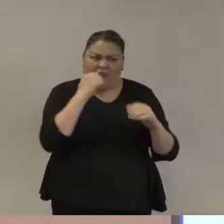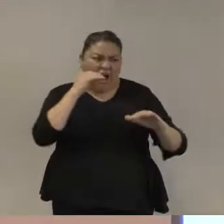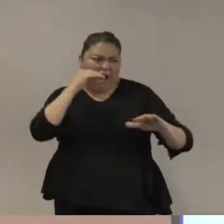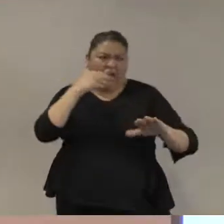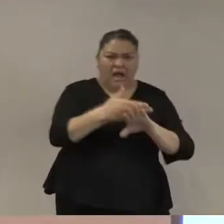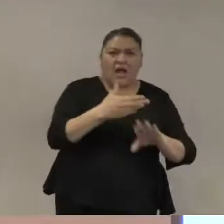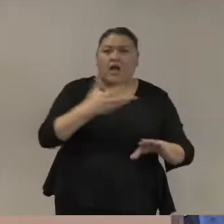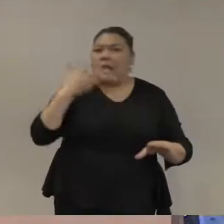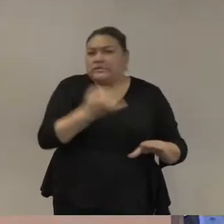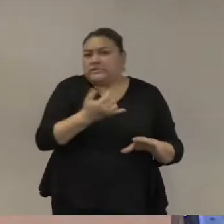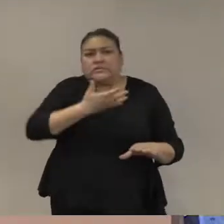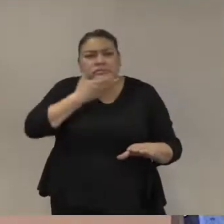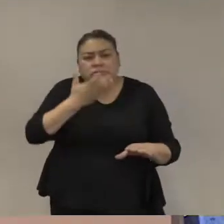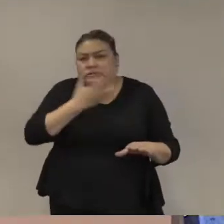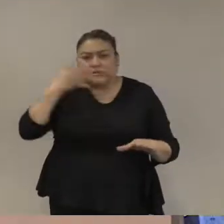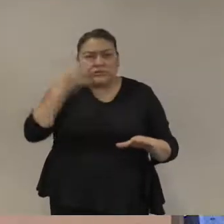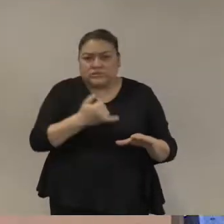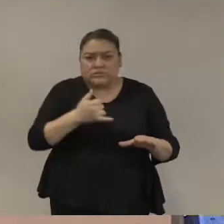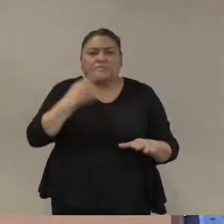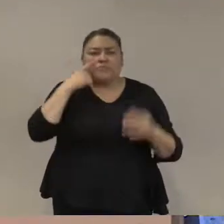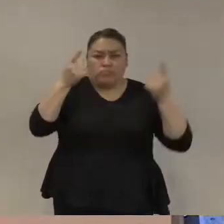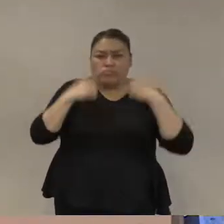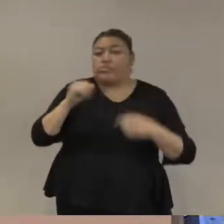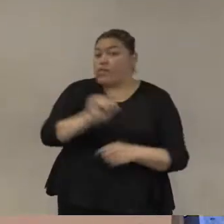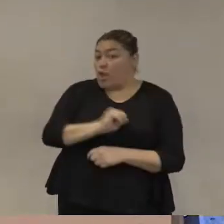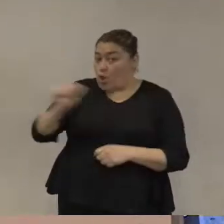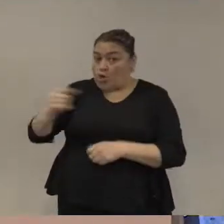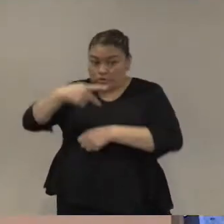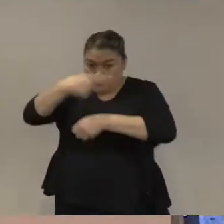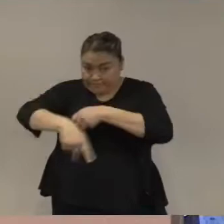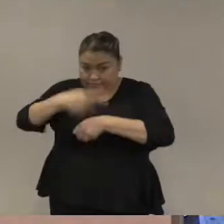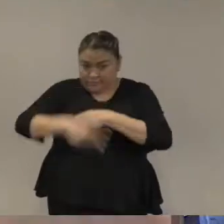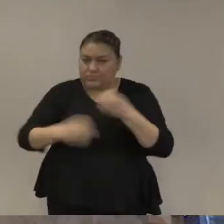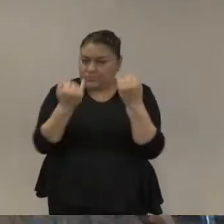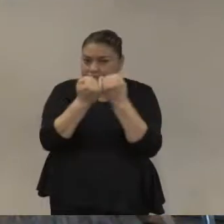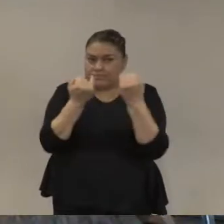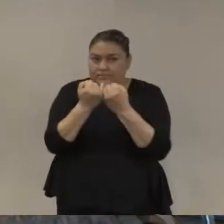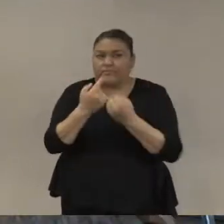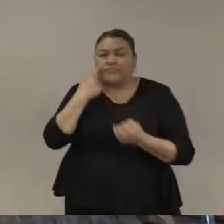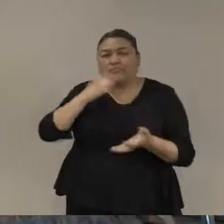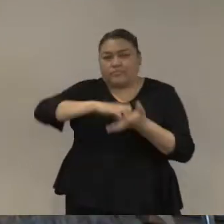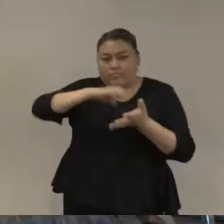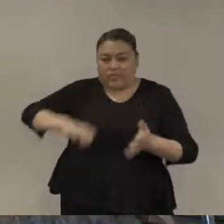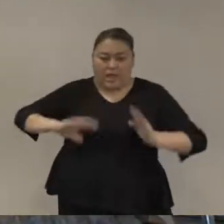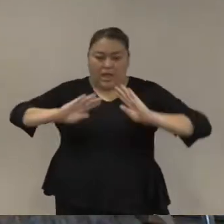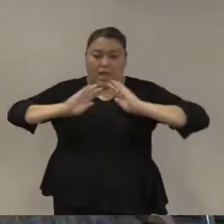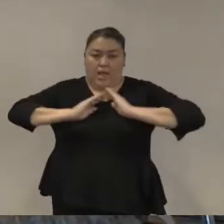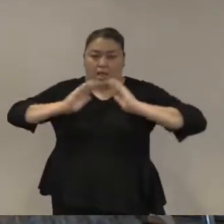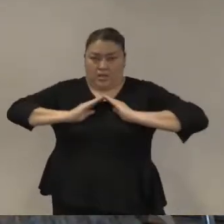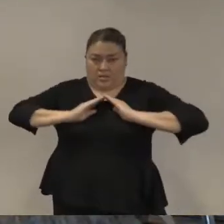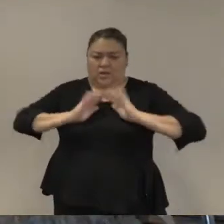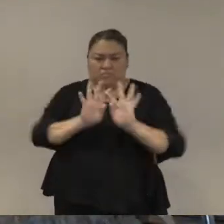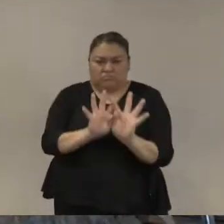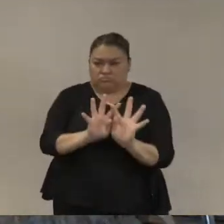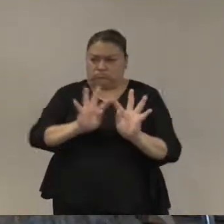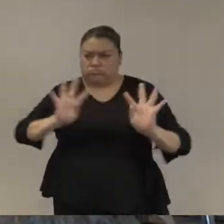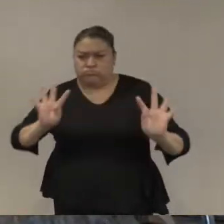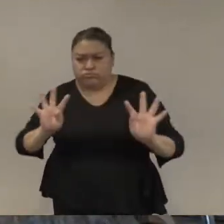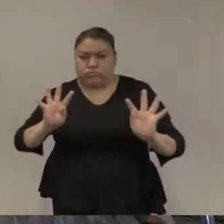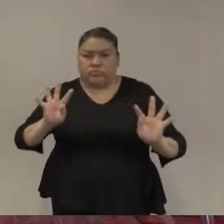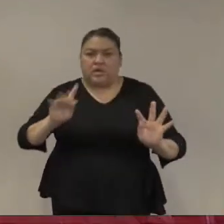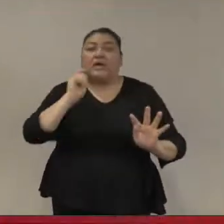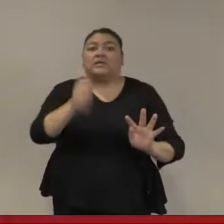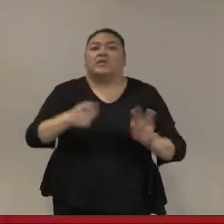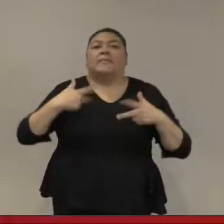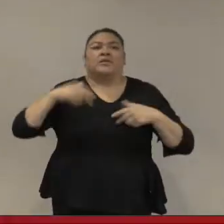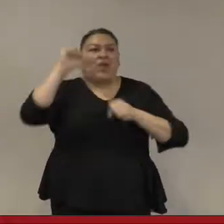combate. Otro riesgo que se utilice más y más es que se utilice más y más a las fuerzas armadas en reprimir protestas